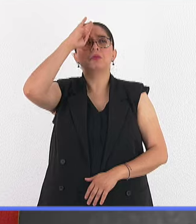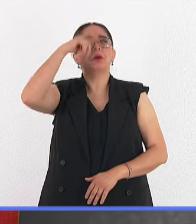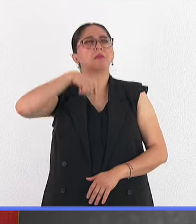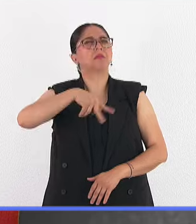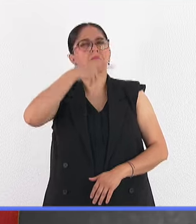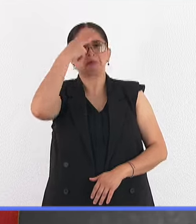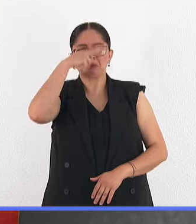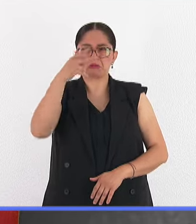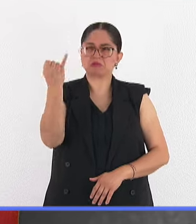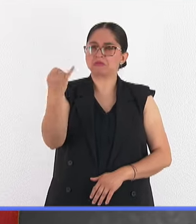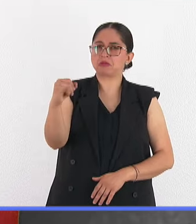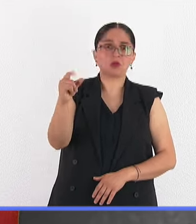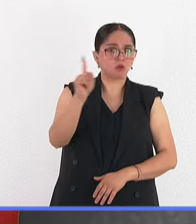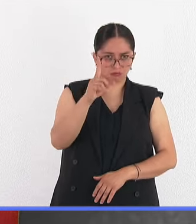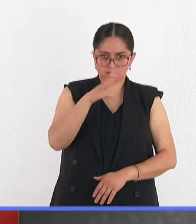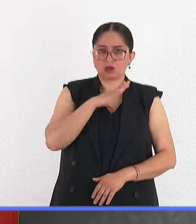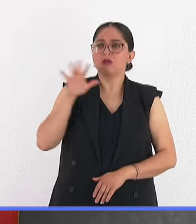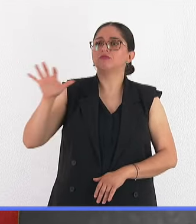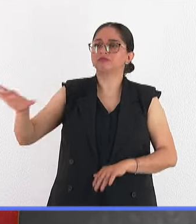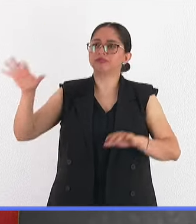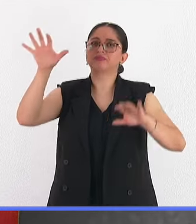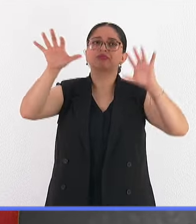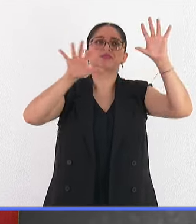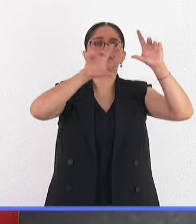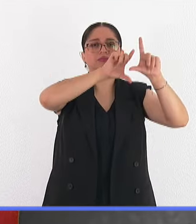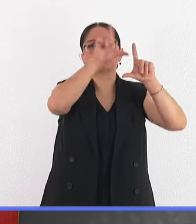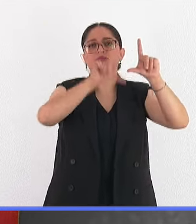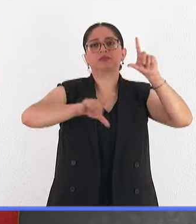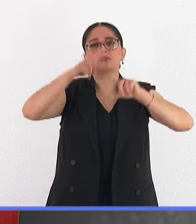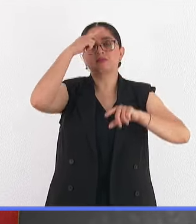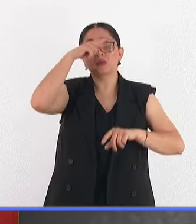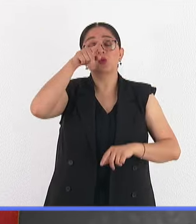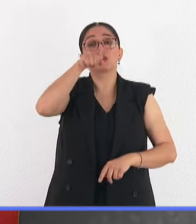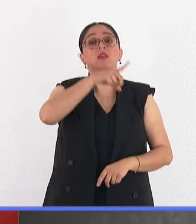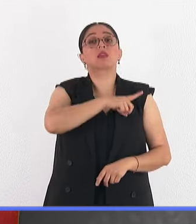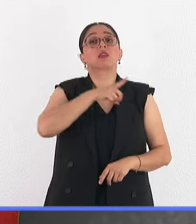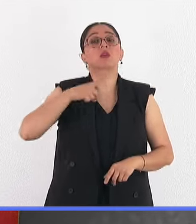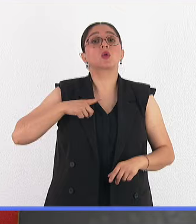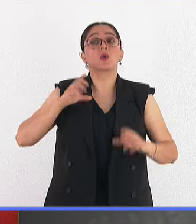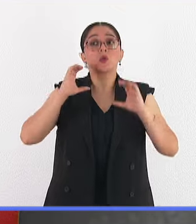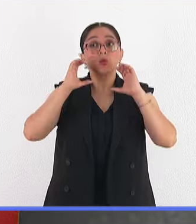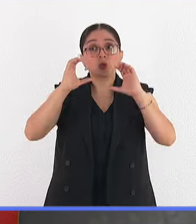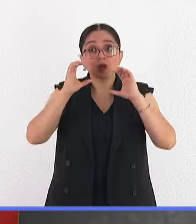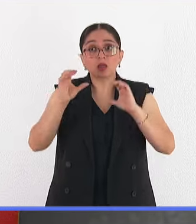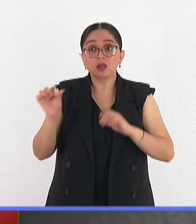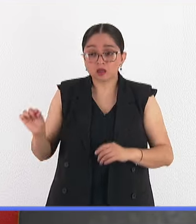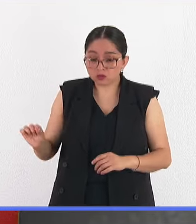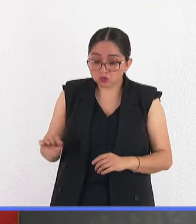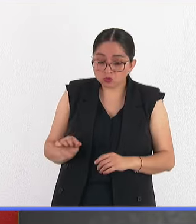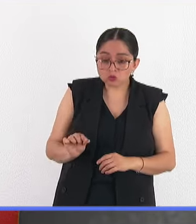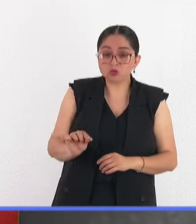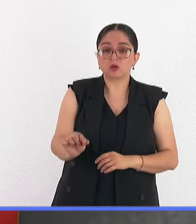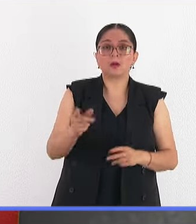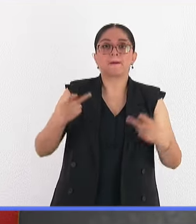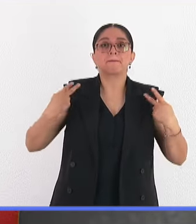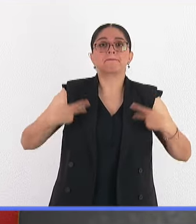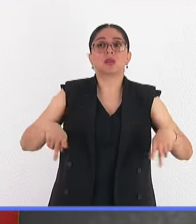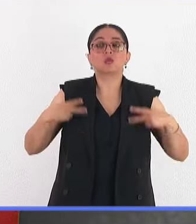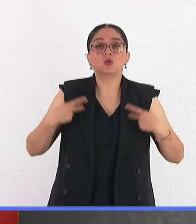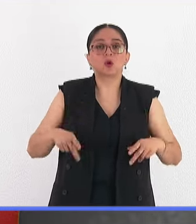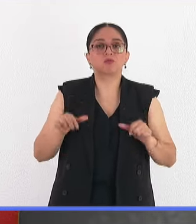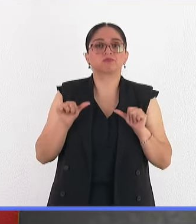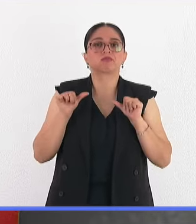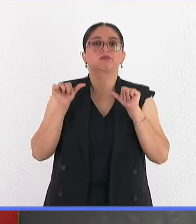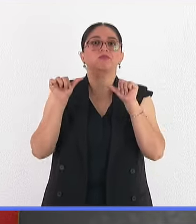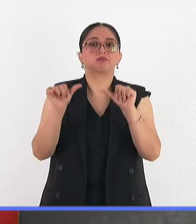Existe, está muy distribuido en todo el país. Hay que cuidar que no entre el insecto a convivir con las personas. Hay que,